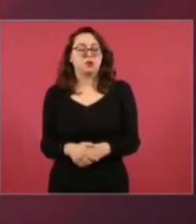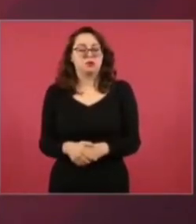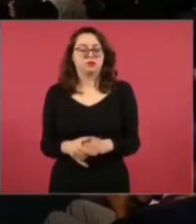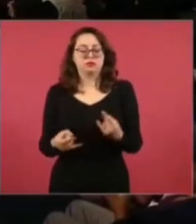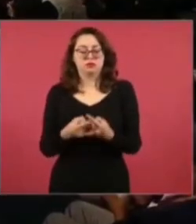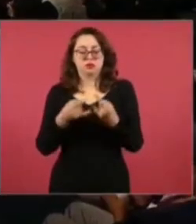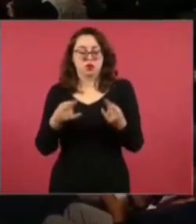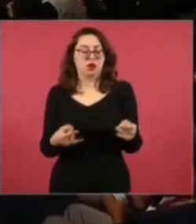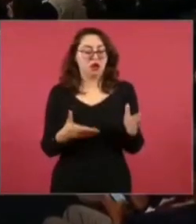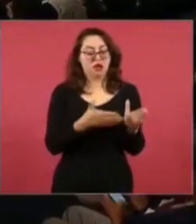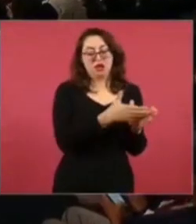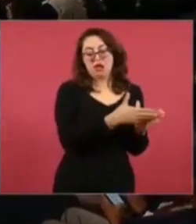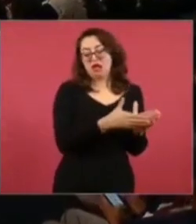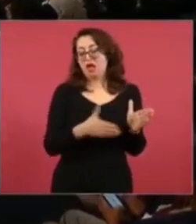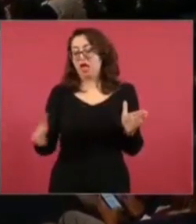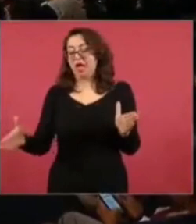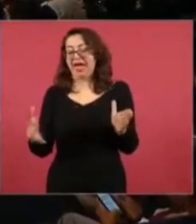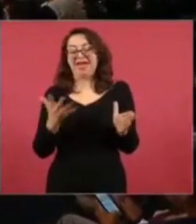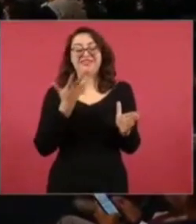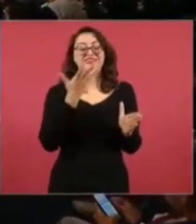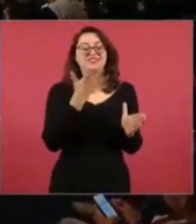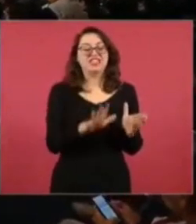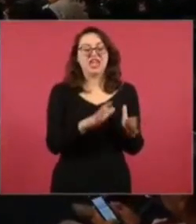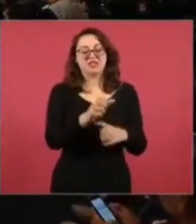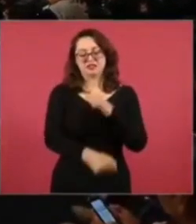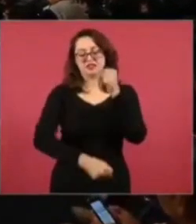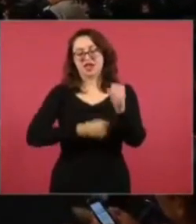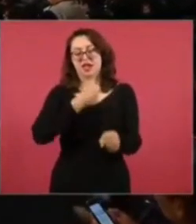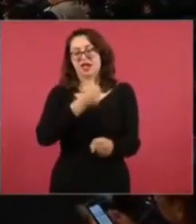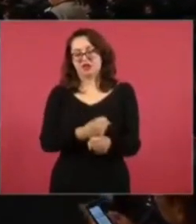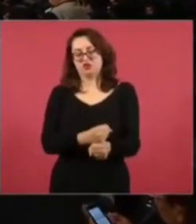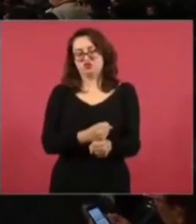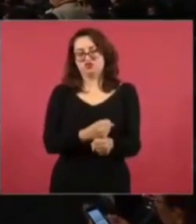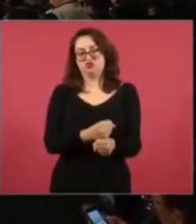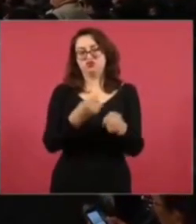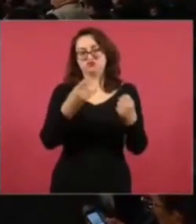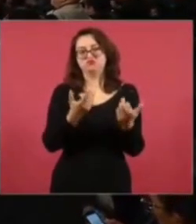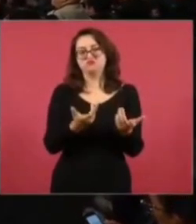del siglo XIX,